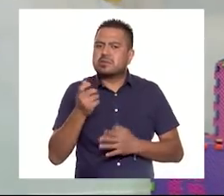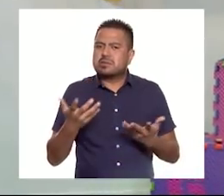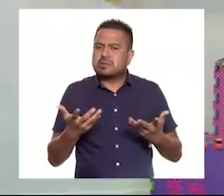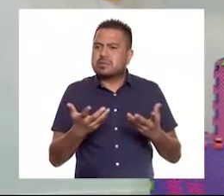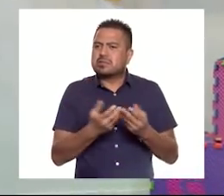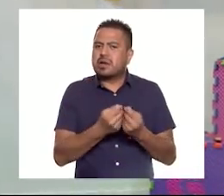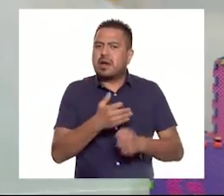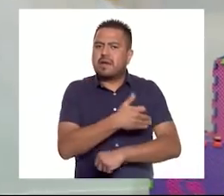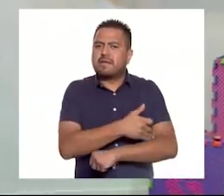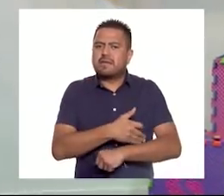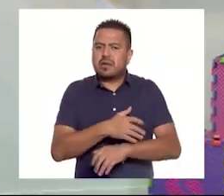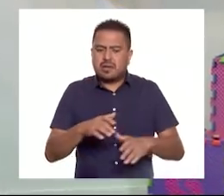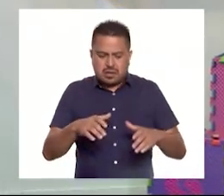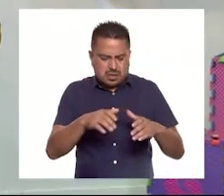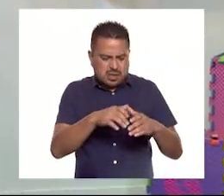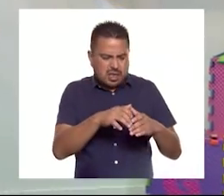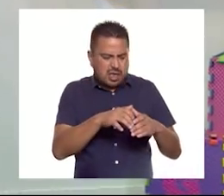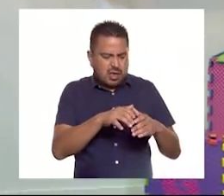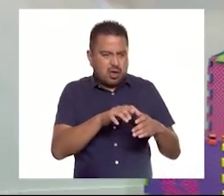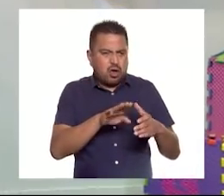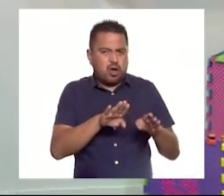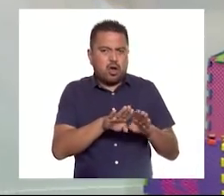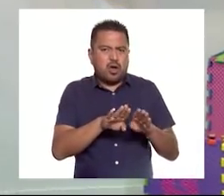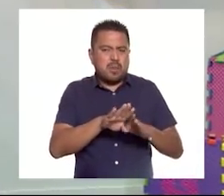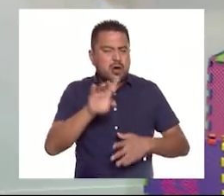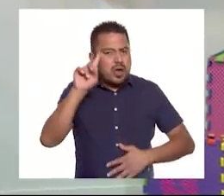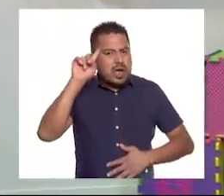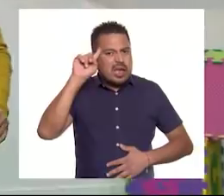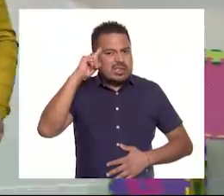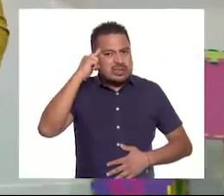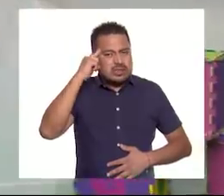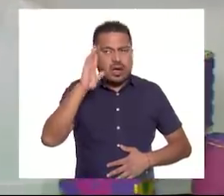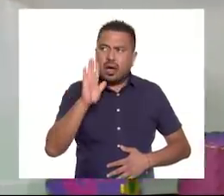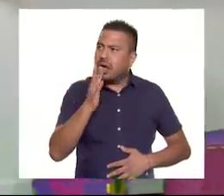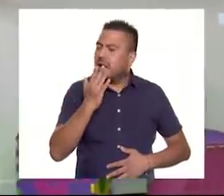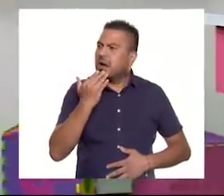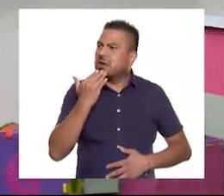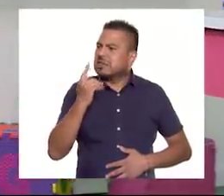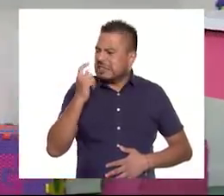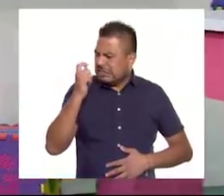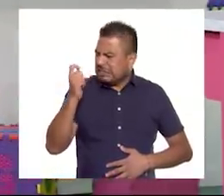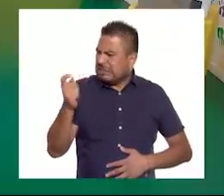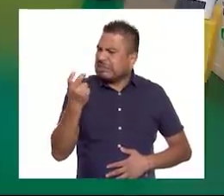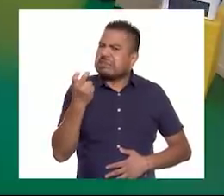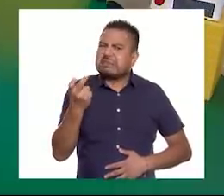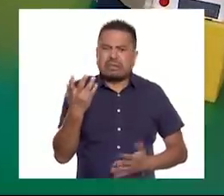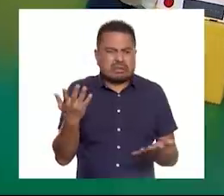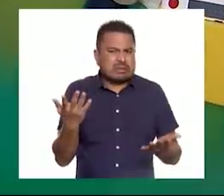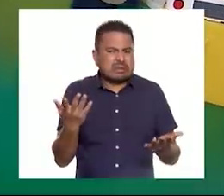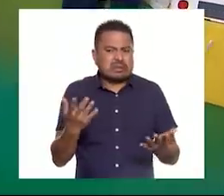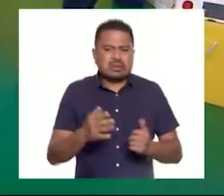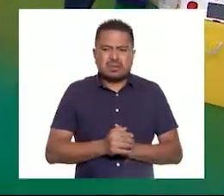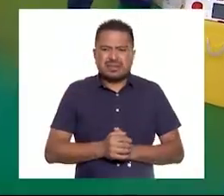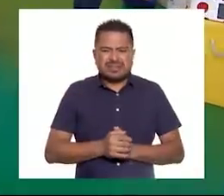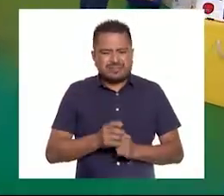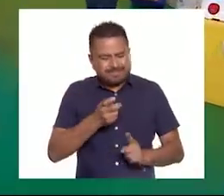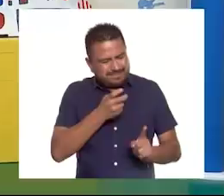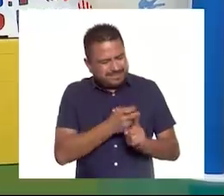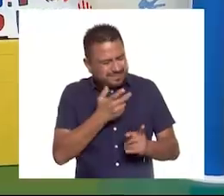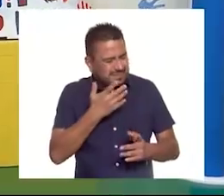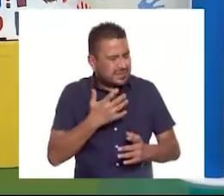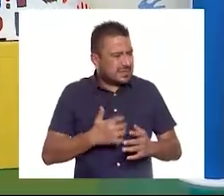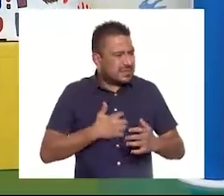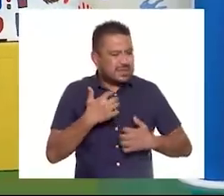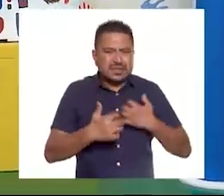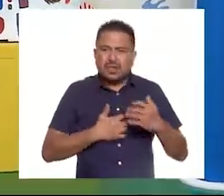del enojo. ¡Qué barbaridad! ¿Qué es esto? No puede ser. Mira nada más. ¡Qué